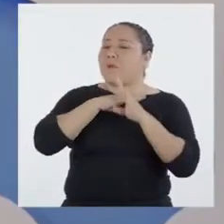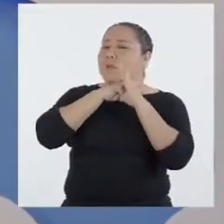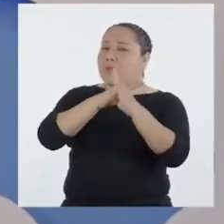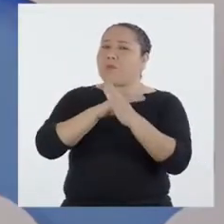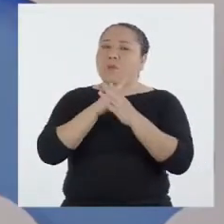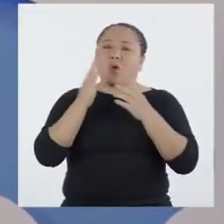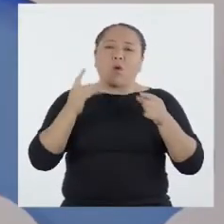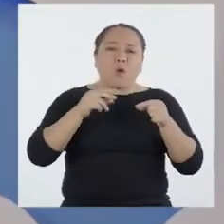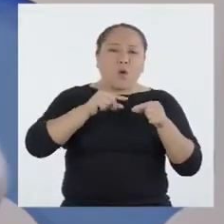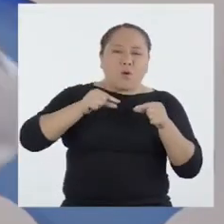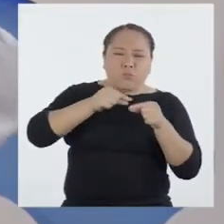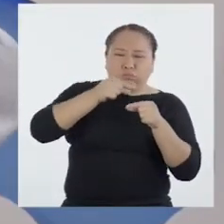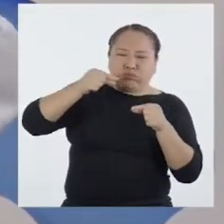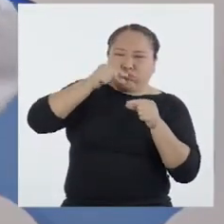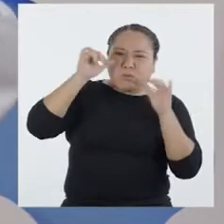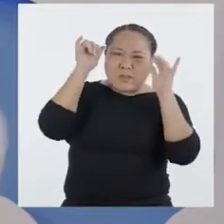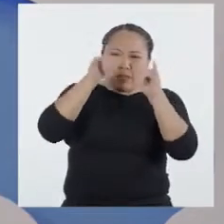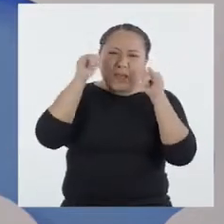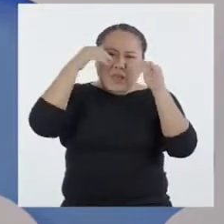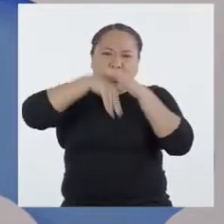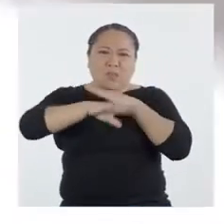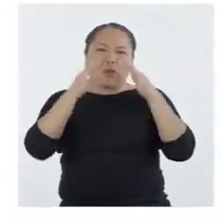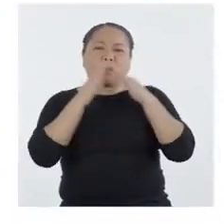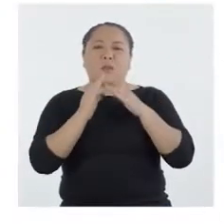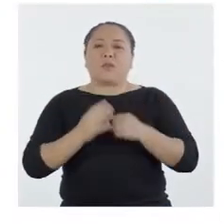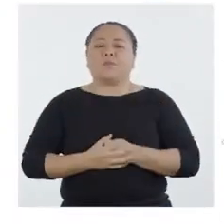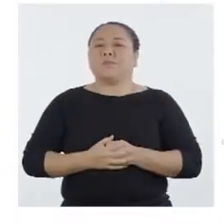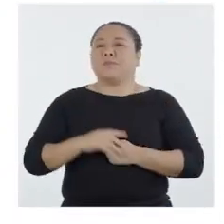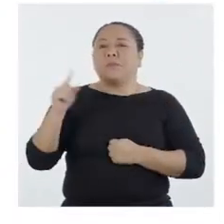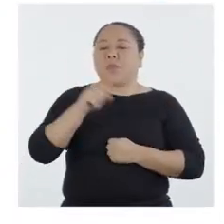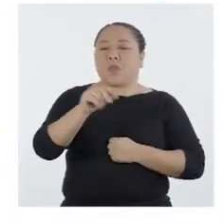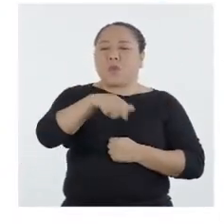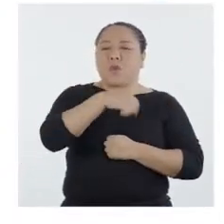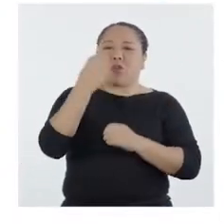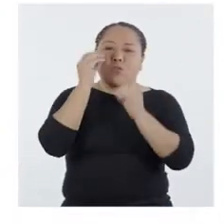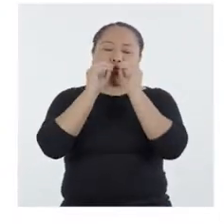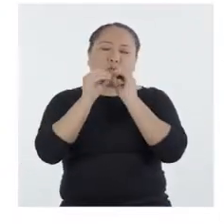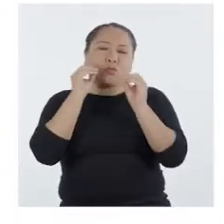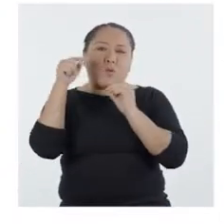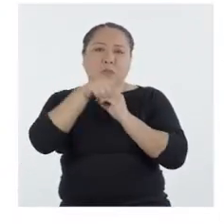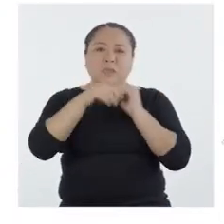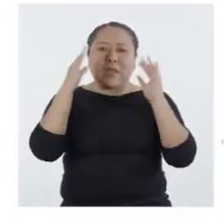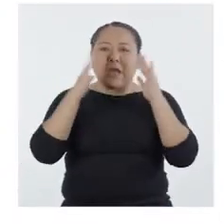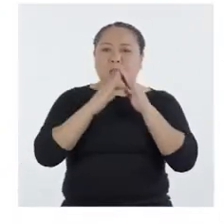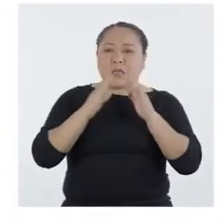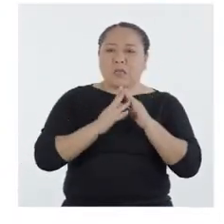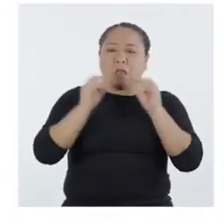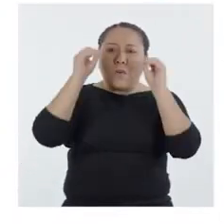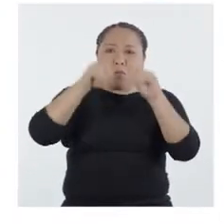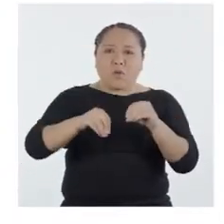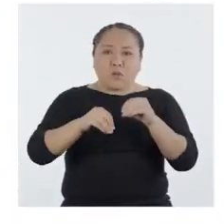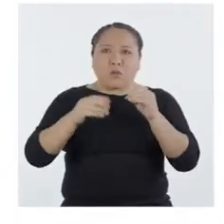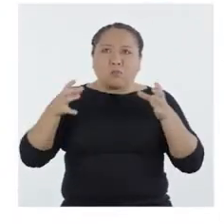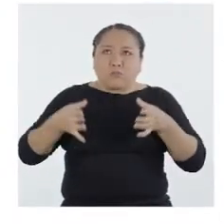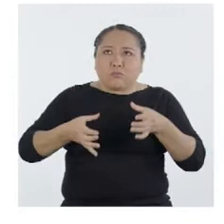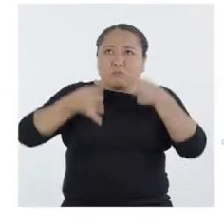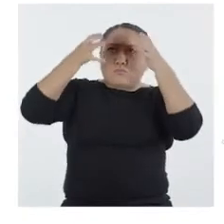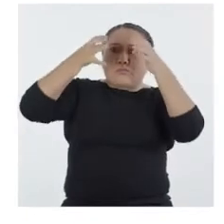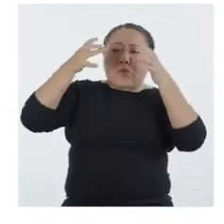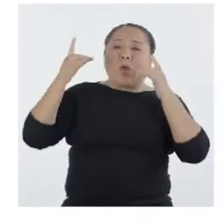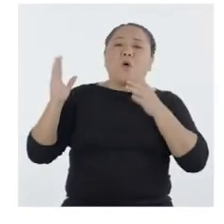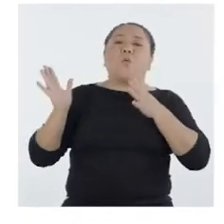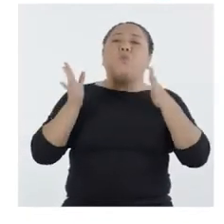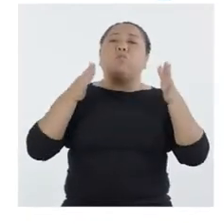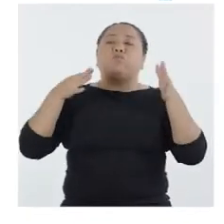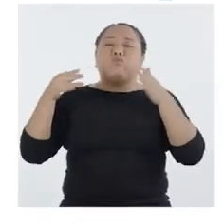Evitemos que los gases se queden adentro. Quizás otra solución para estos hogares es que instalen chimeneas para